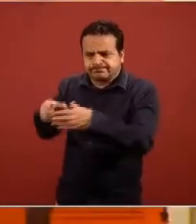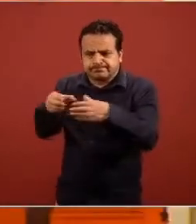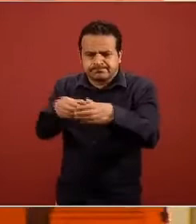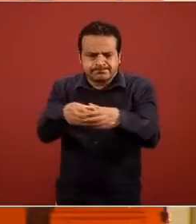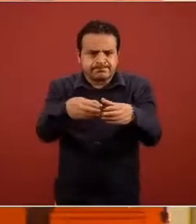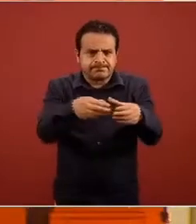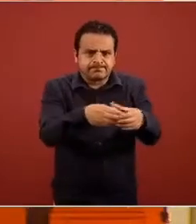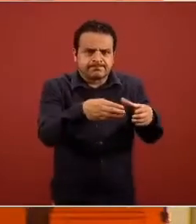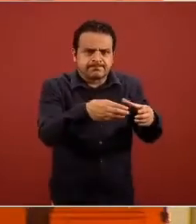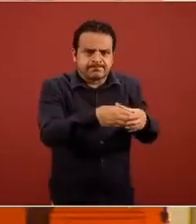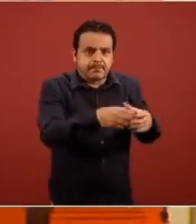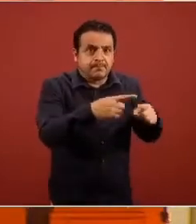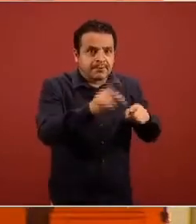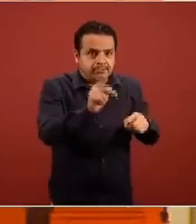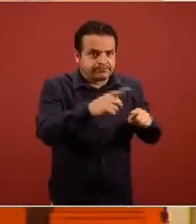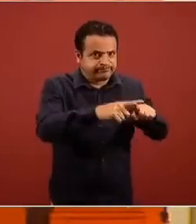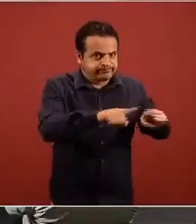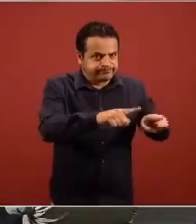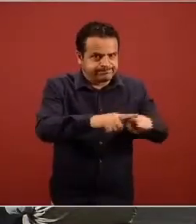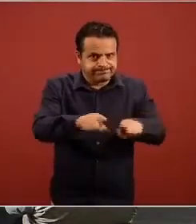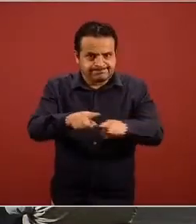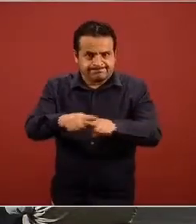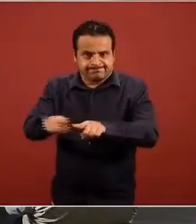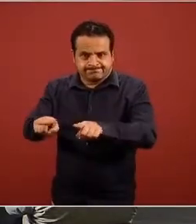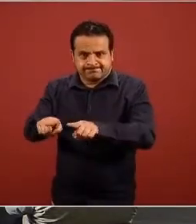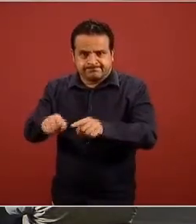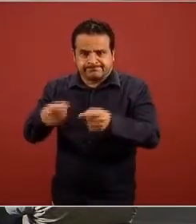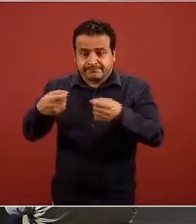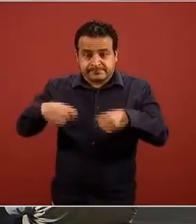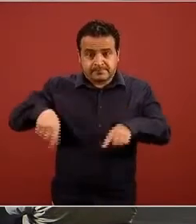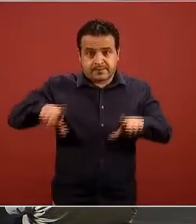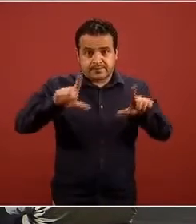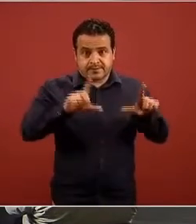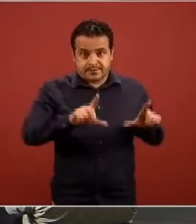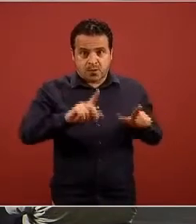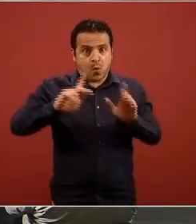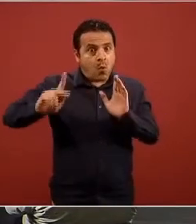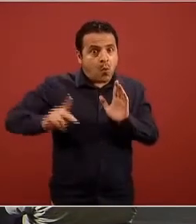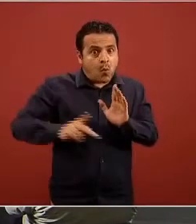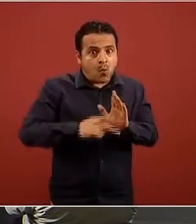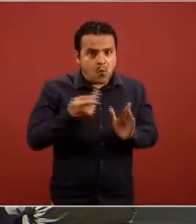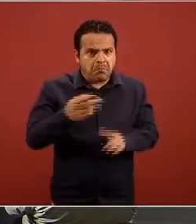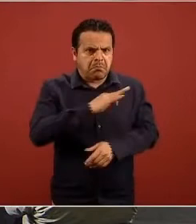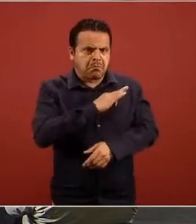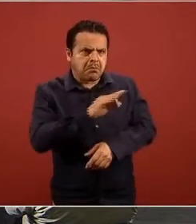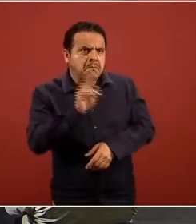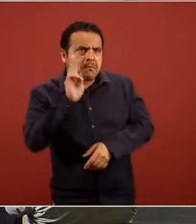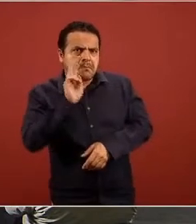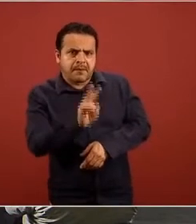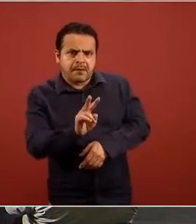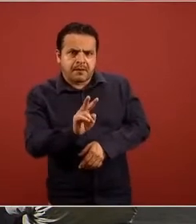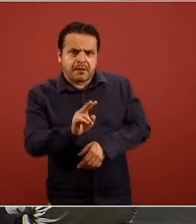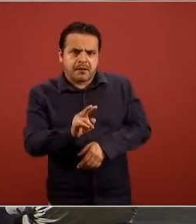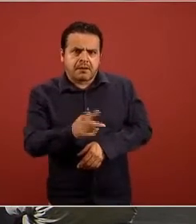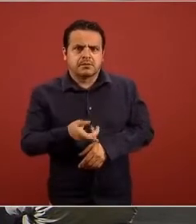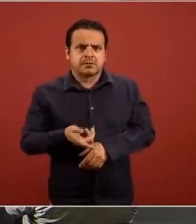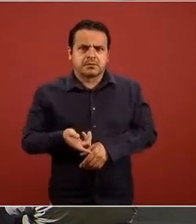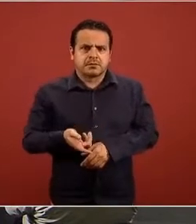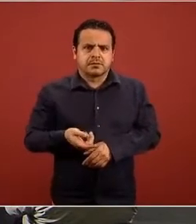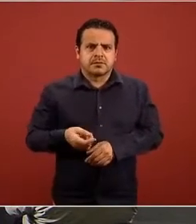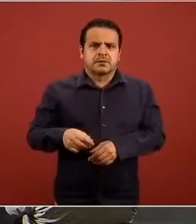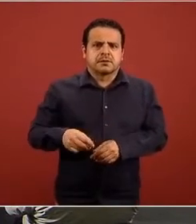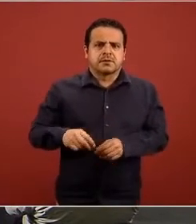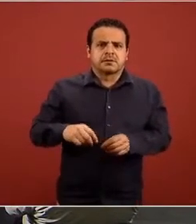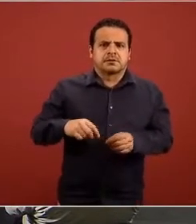estos números que estamos viendo en la siguiente diapositiva volvemos también a integrar este ha sido un gráfico muy